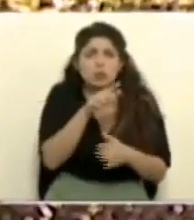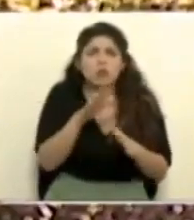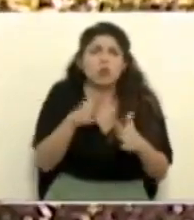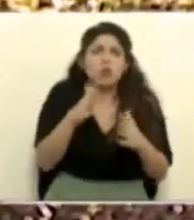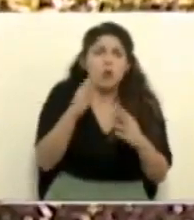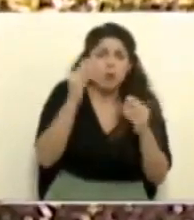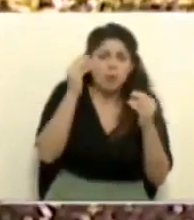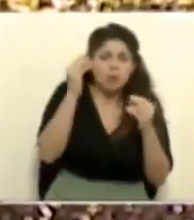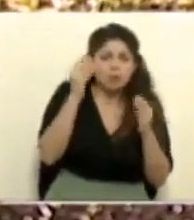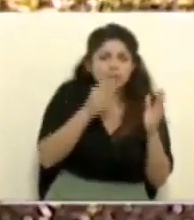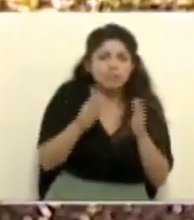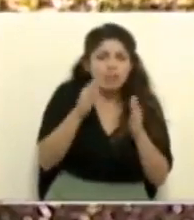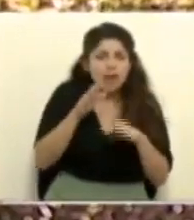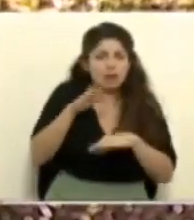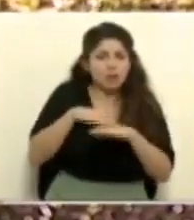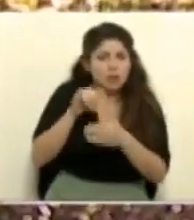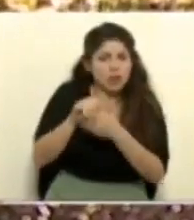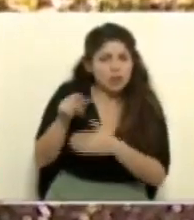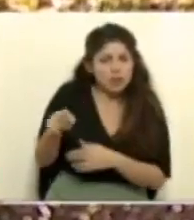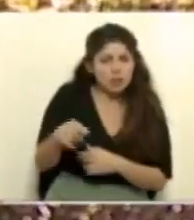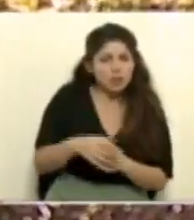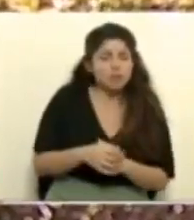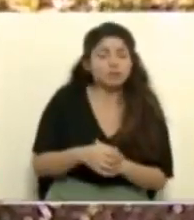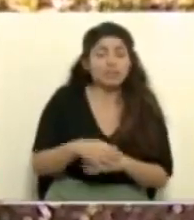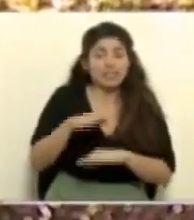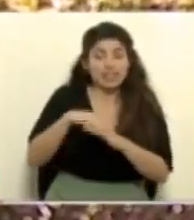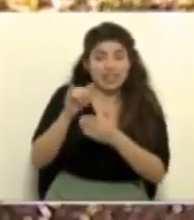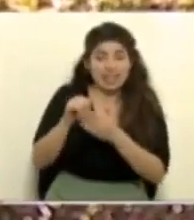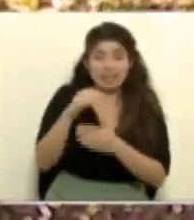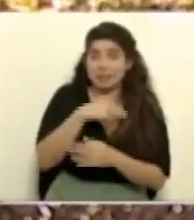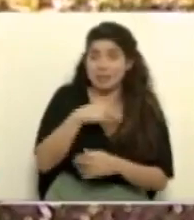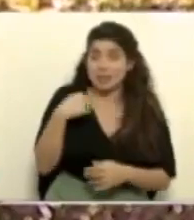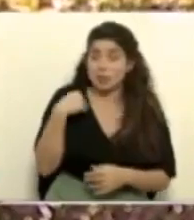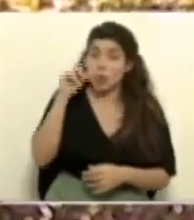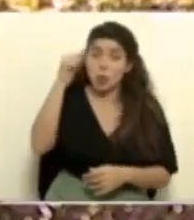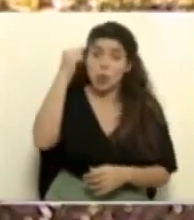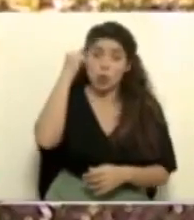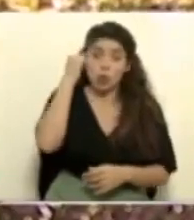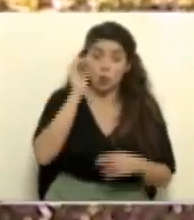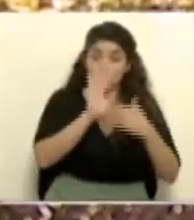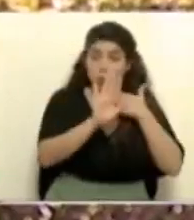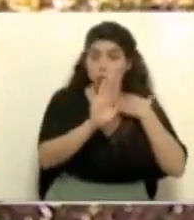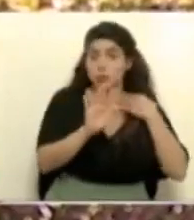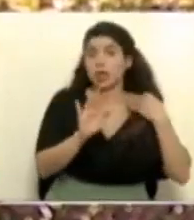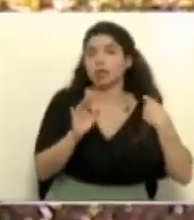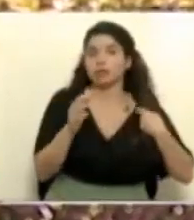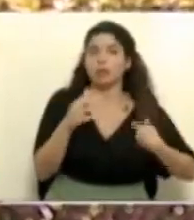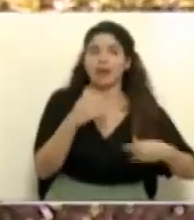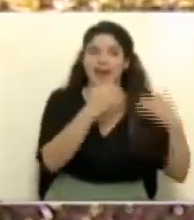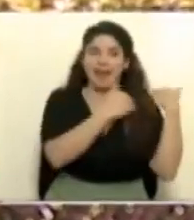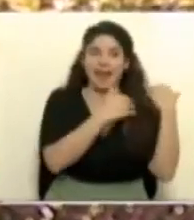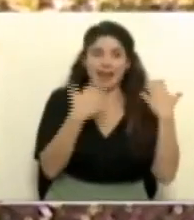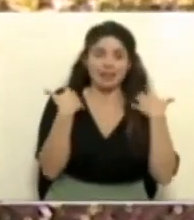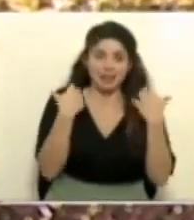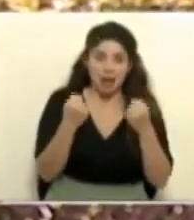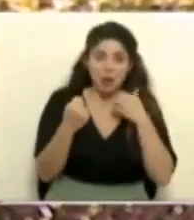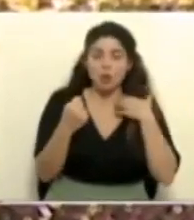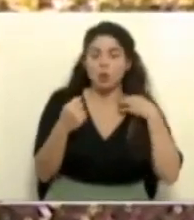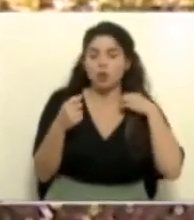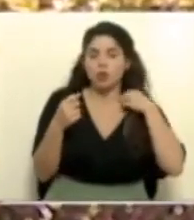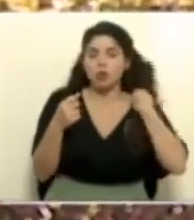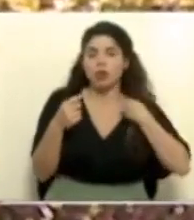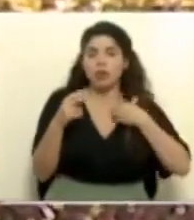eso? Y en ese sentido, señor ministro, el gobierno, ustedes, como bloque sanitario de análisis de esta